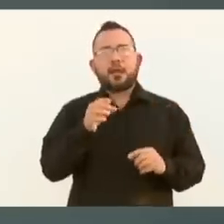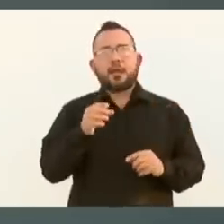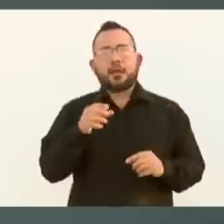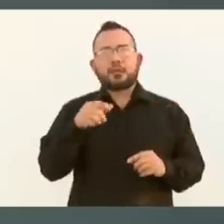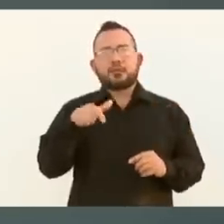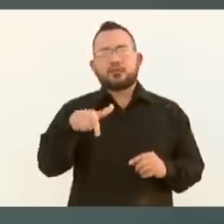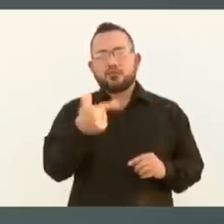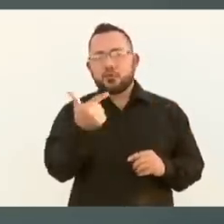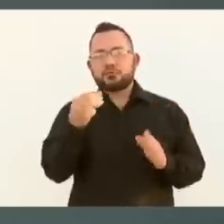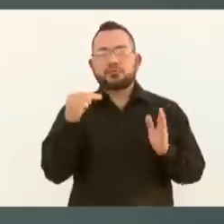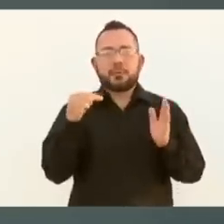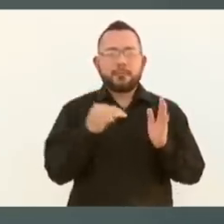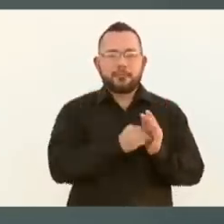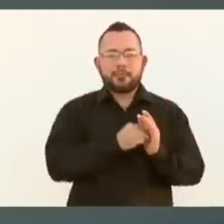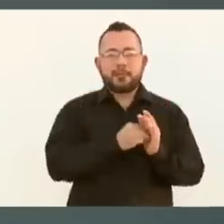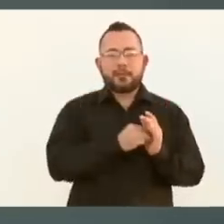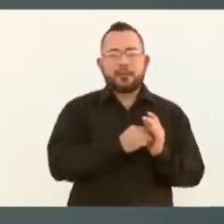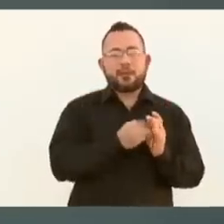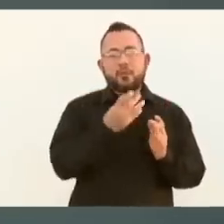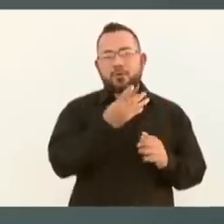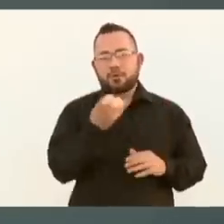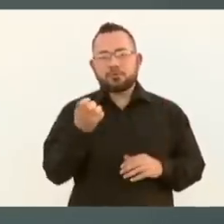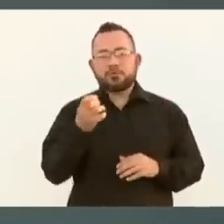904 pescadores,